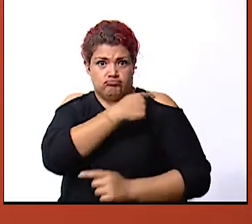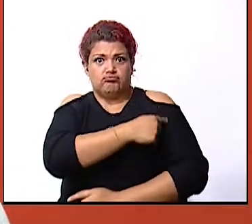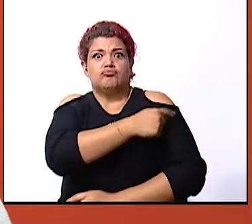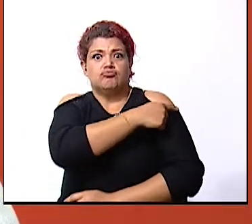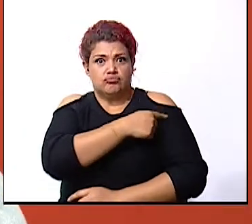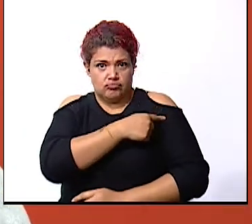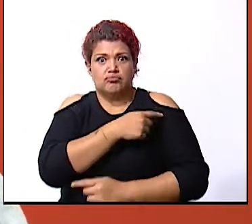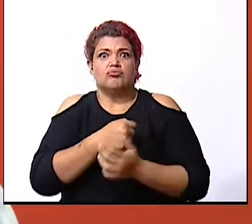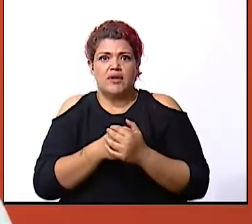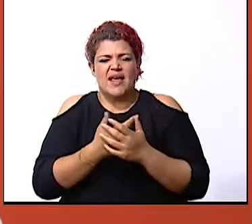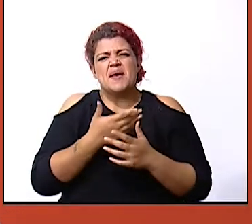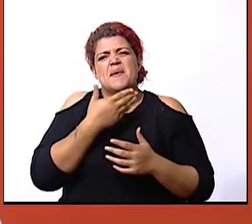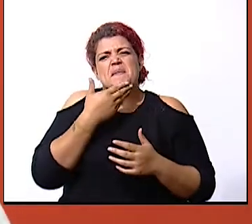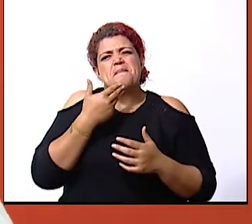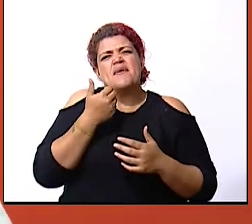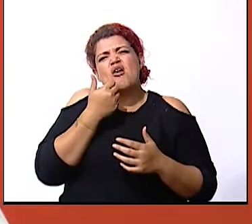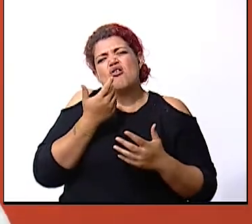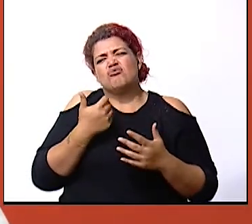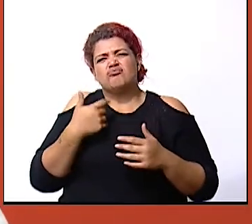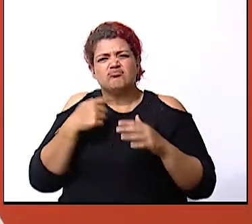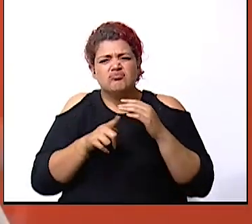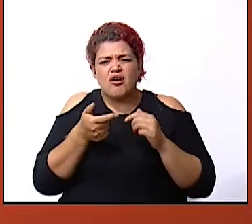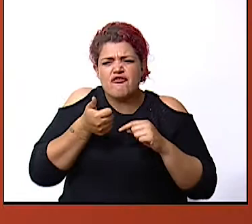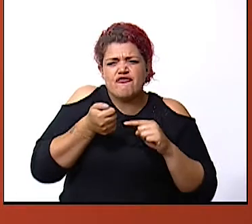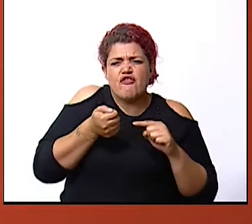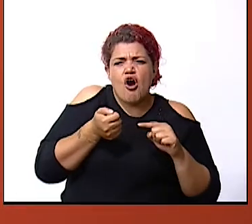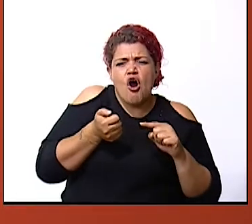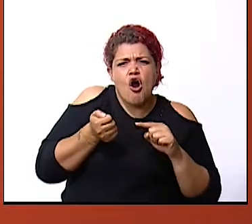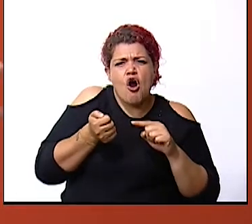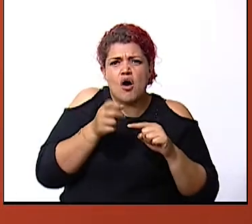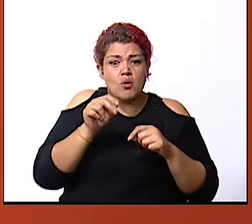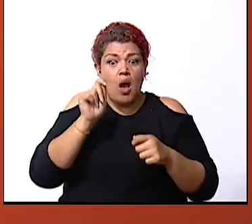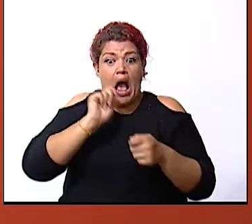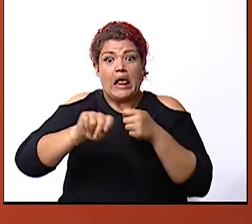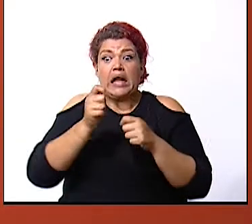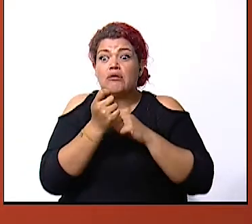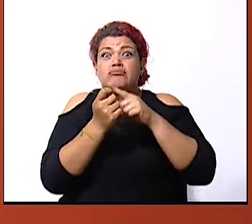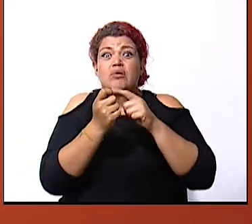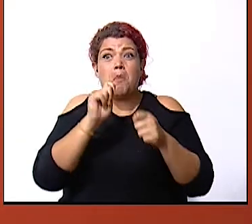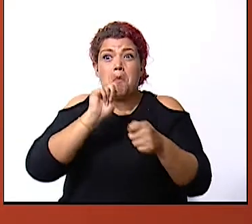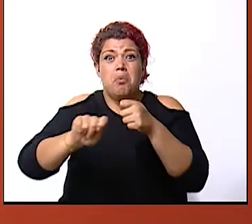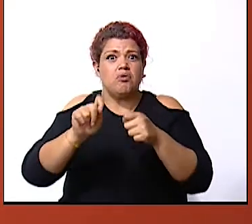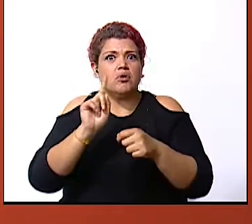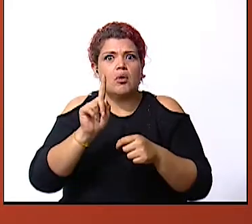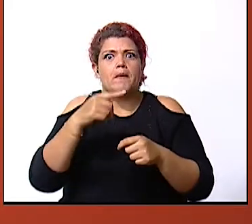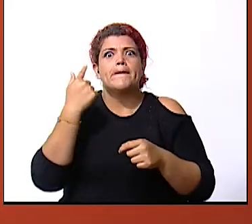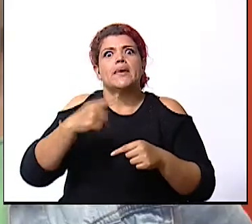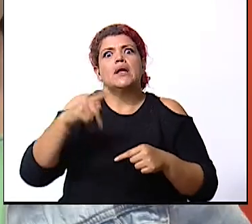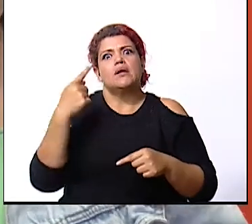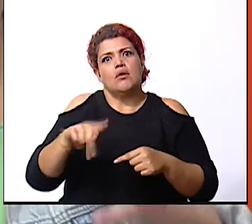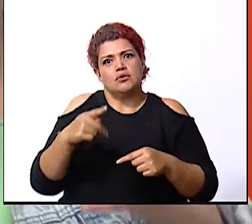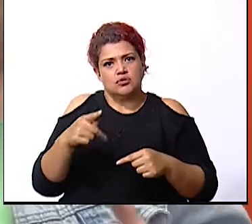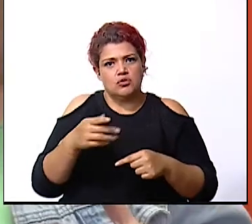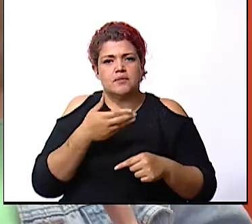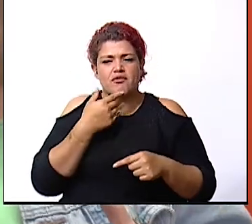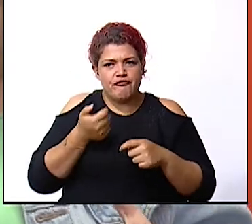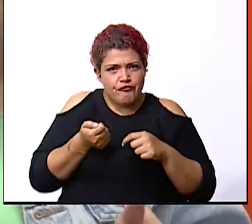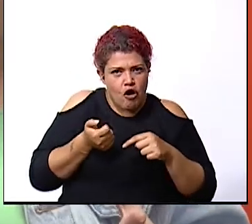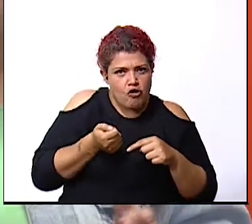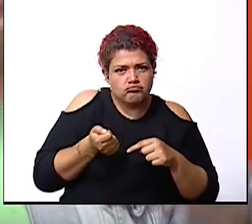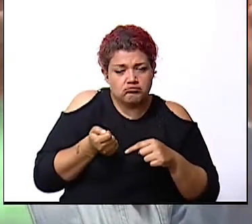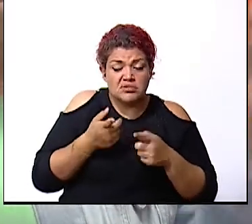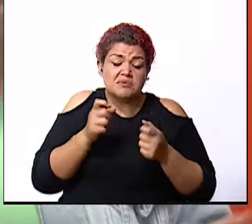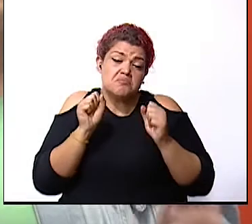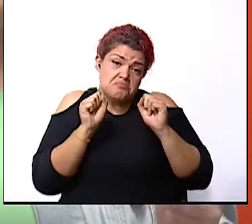algún lugar mejor usemos foco nunca una vela o un fósforo porque puede ser peligroso si es posible